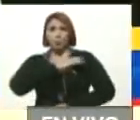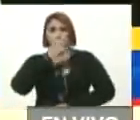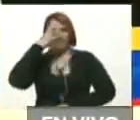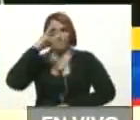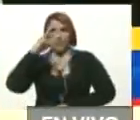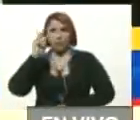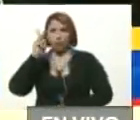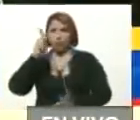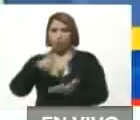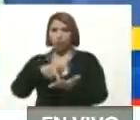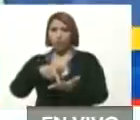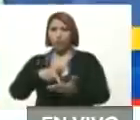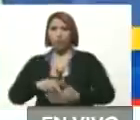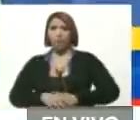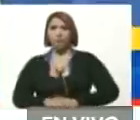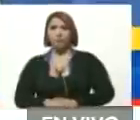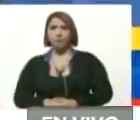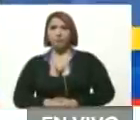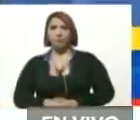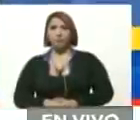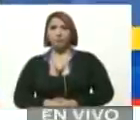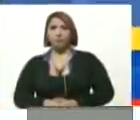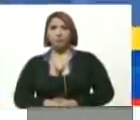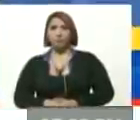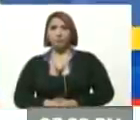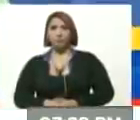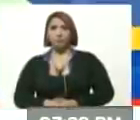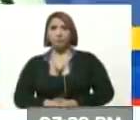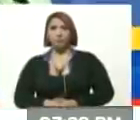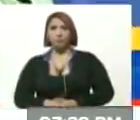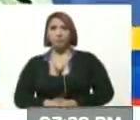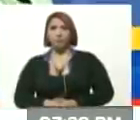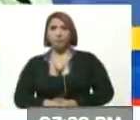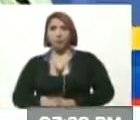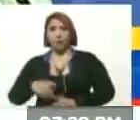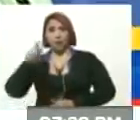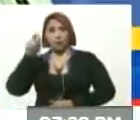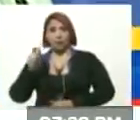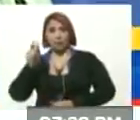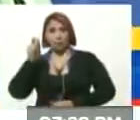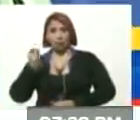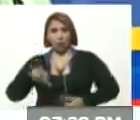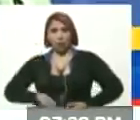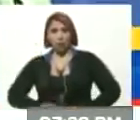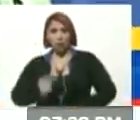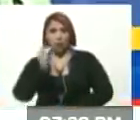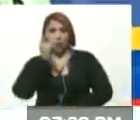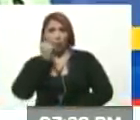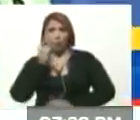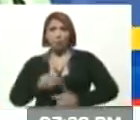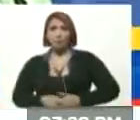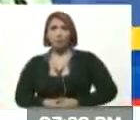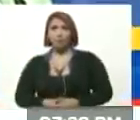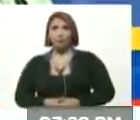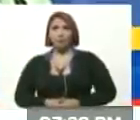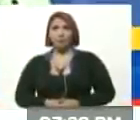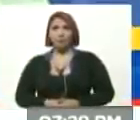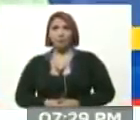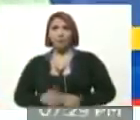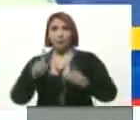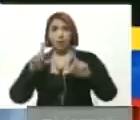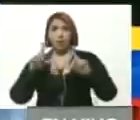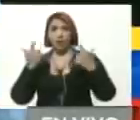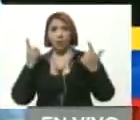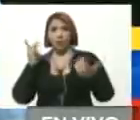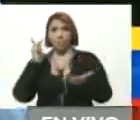presente. Está el diputado Nicolás Ernesto Maduro Guerra, de la Guaira,